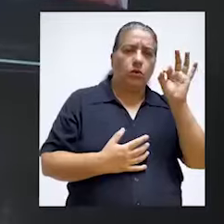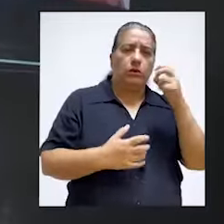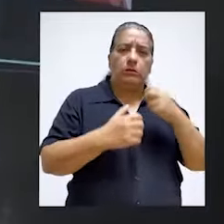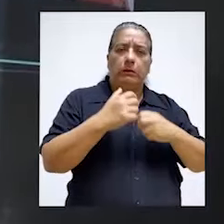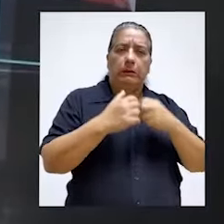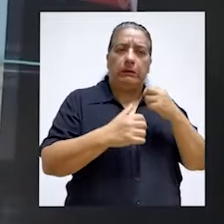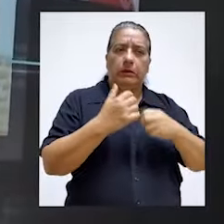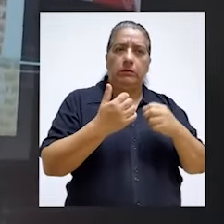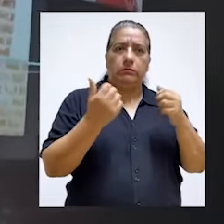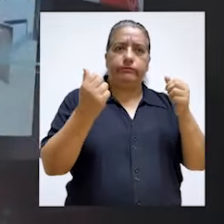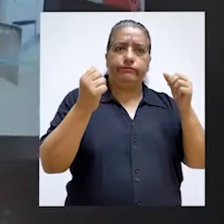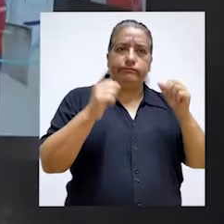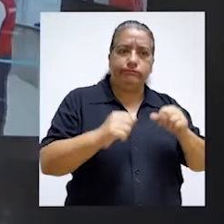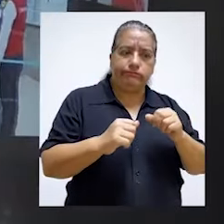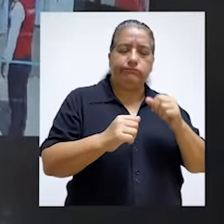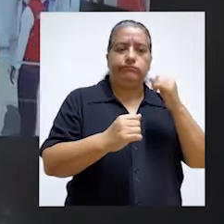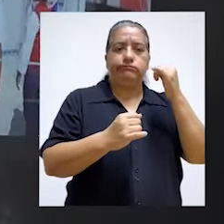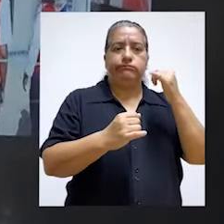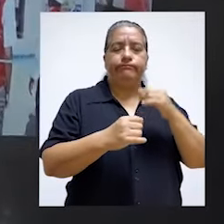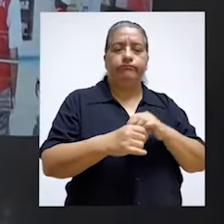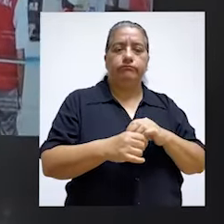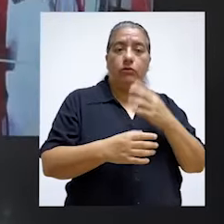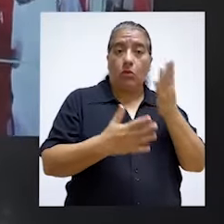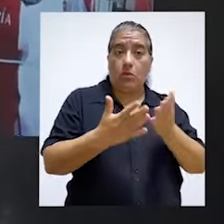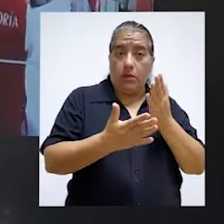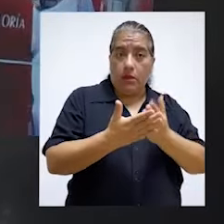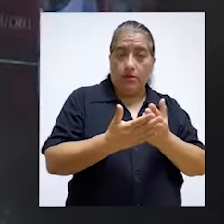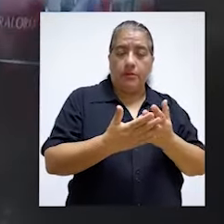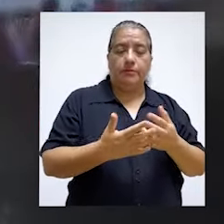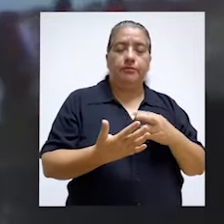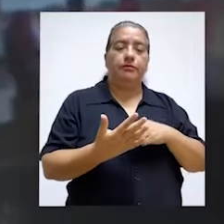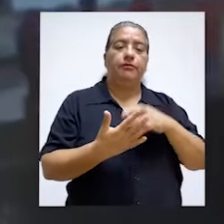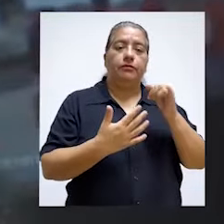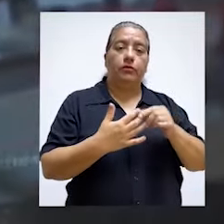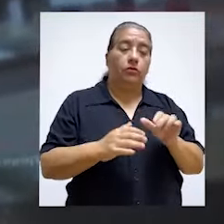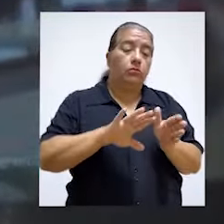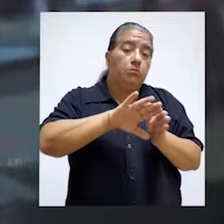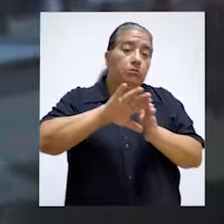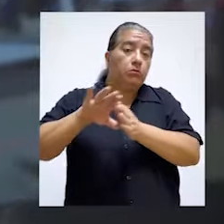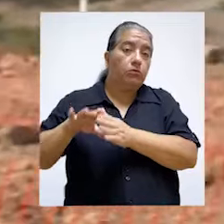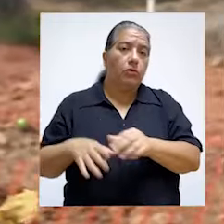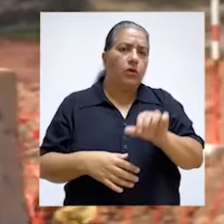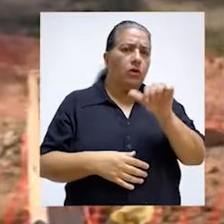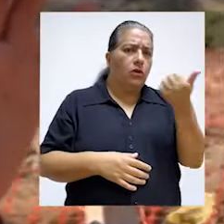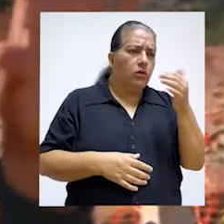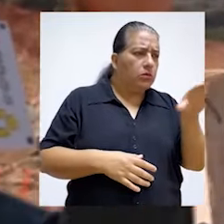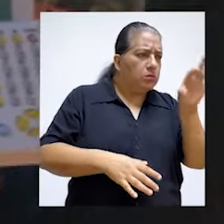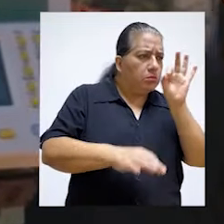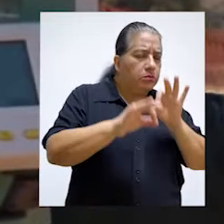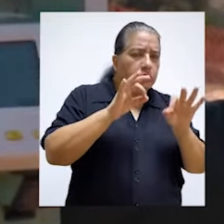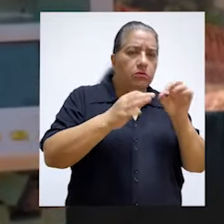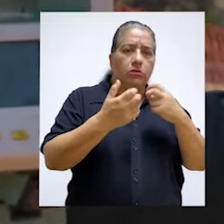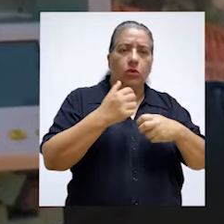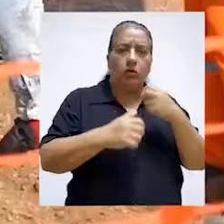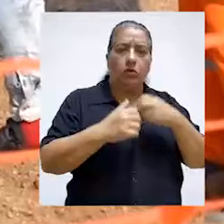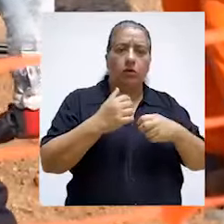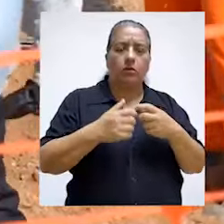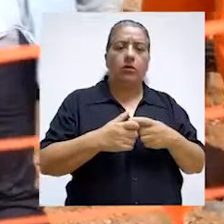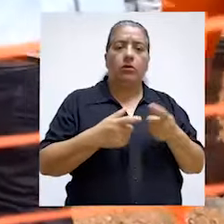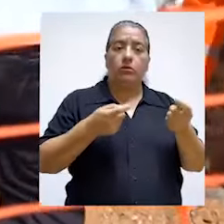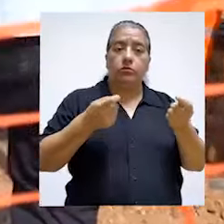algunas irregularidades en relación con la gobernanza propia del proyecto. Aquellas inversiones que están asignadas a proveedores que